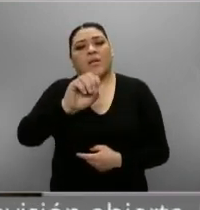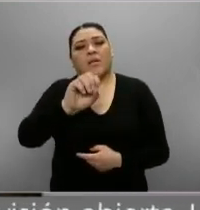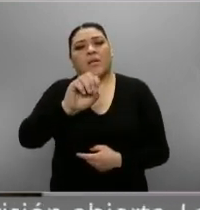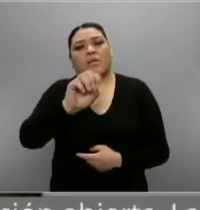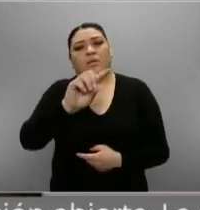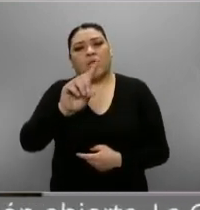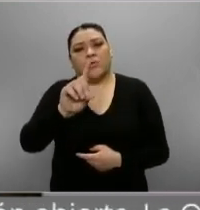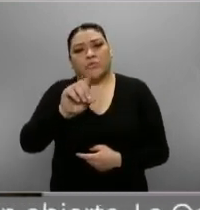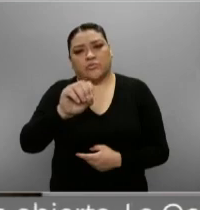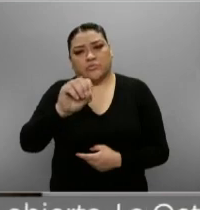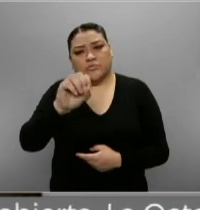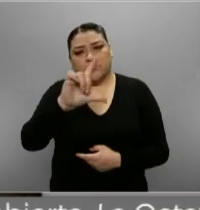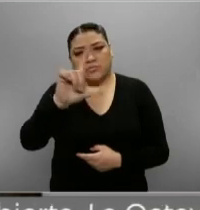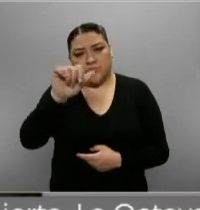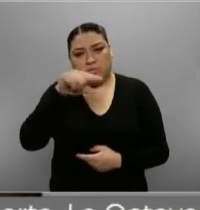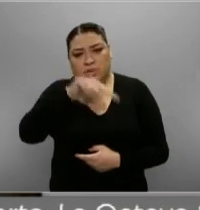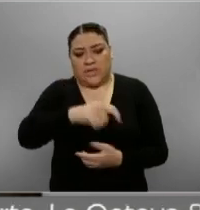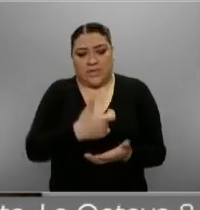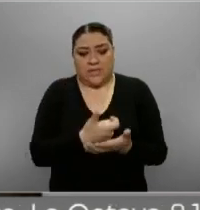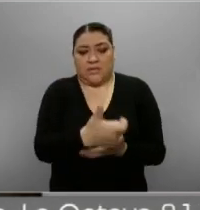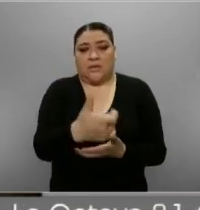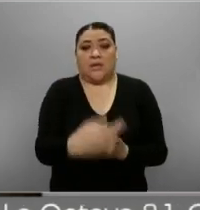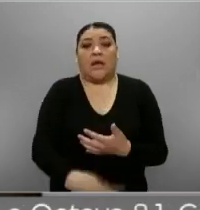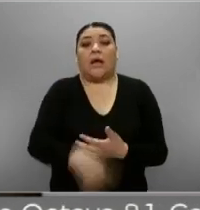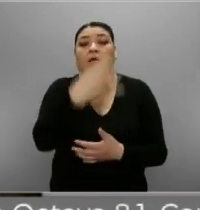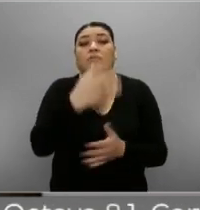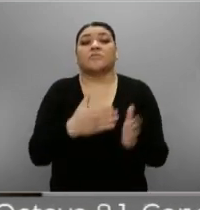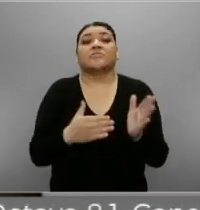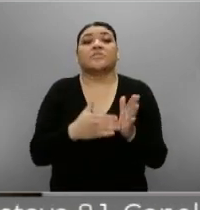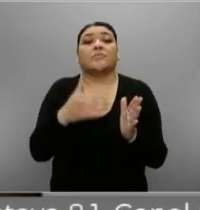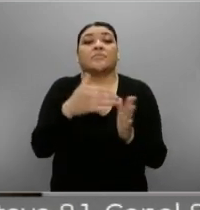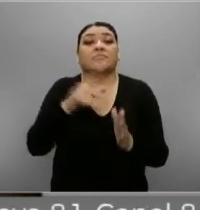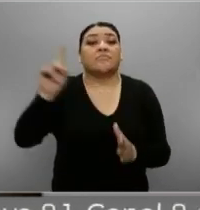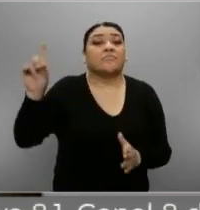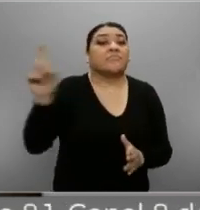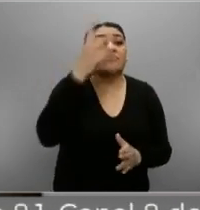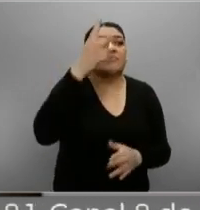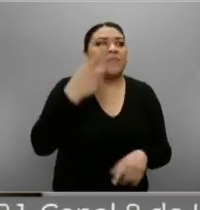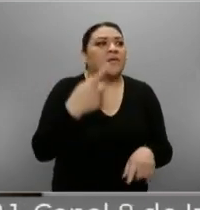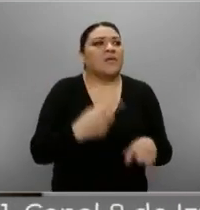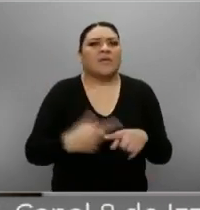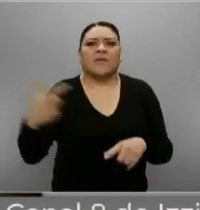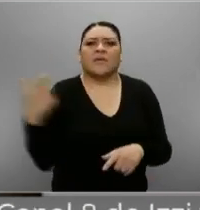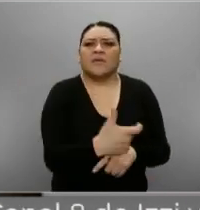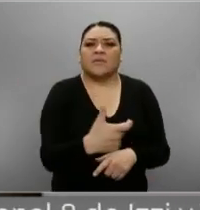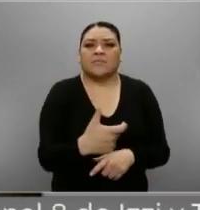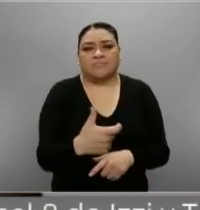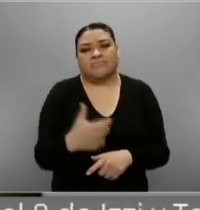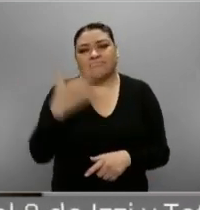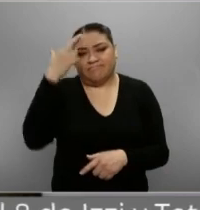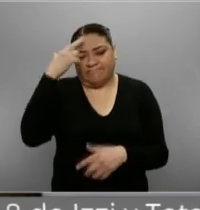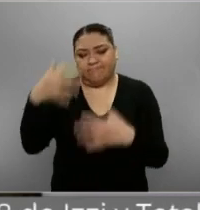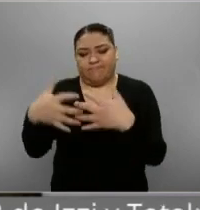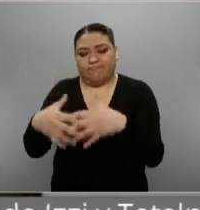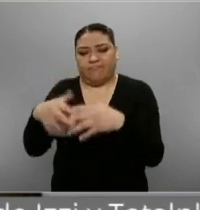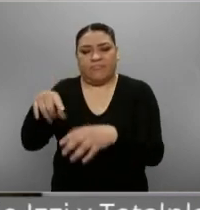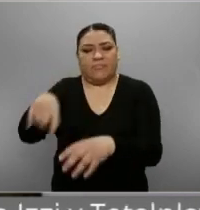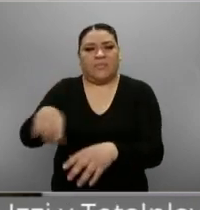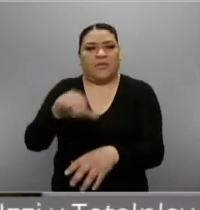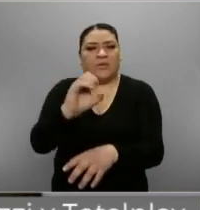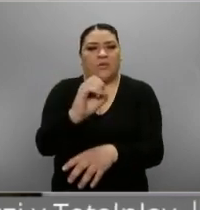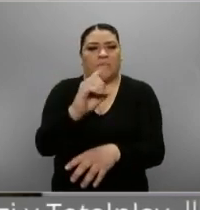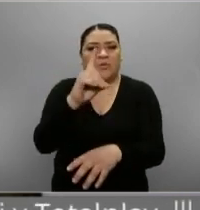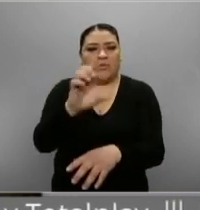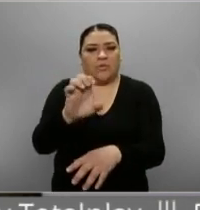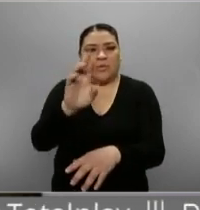14 millones de dólares en sobornos de la transnacional brasileña Odebrecht. O sea,